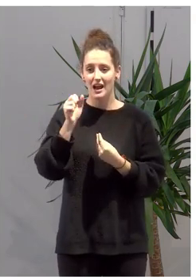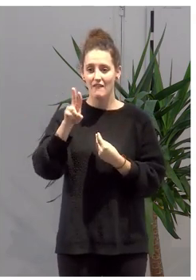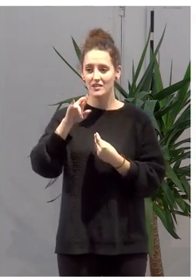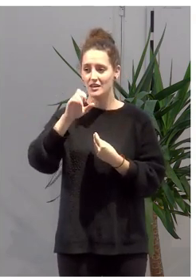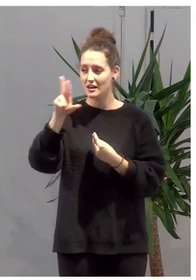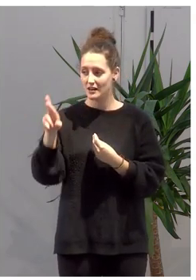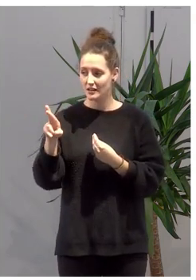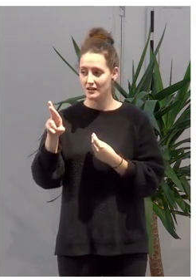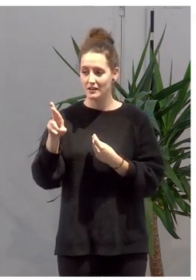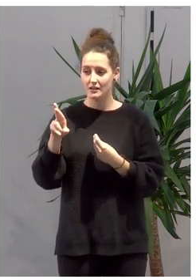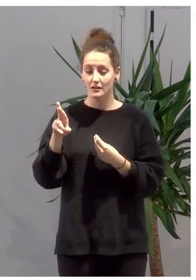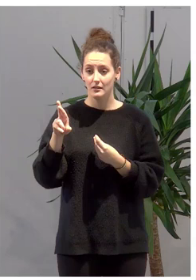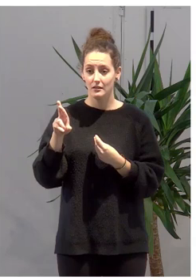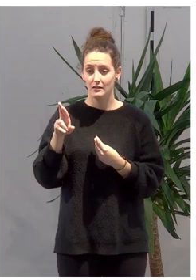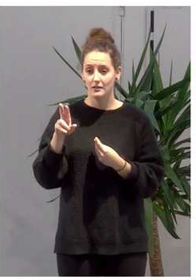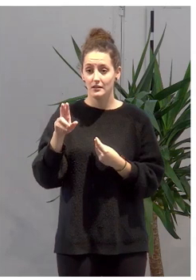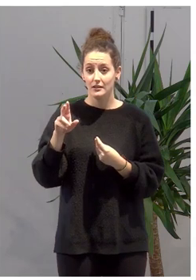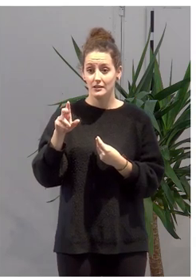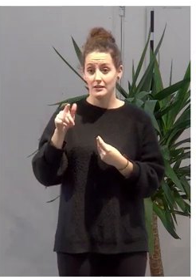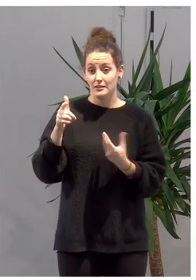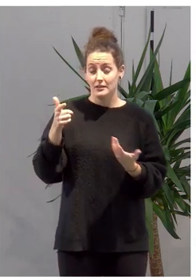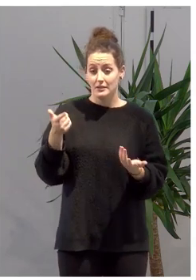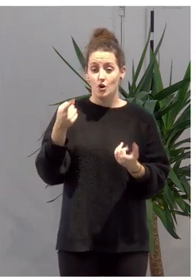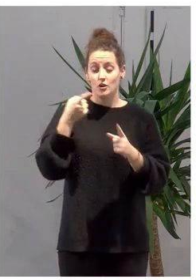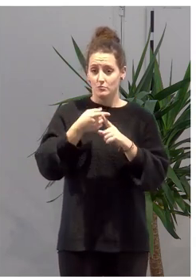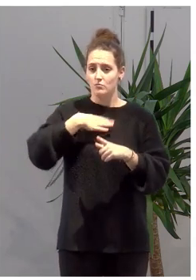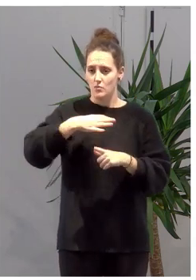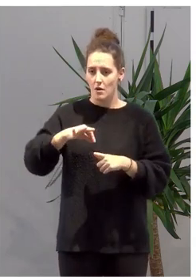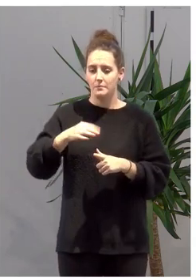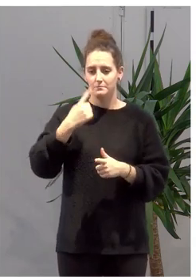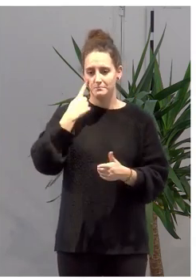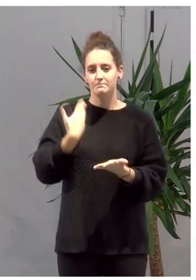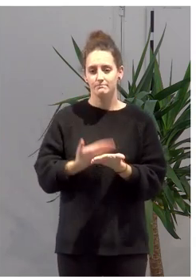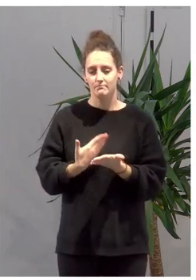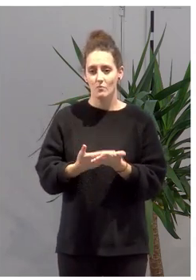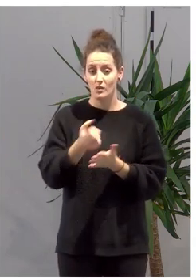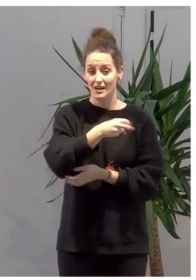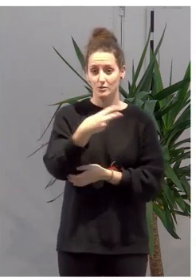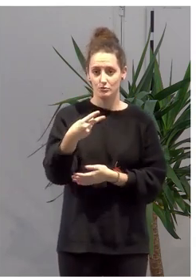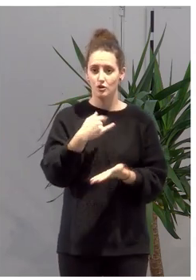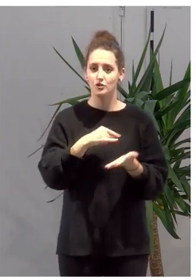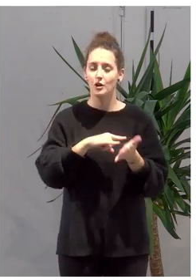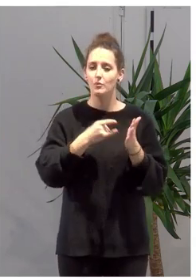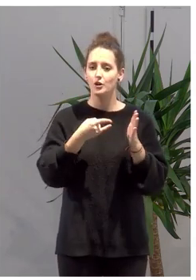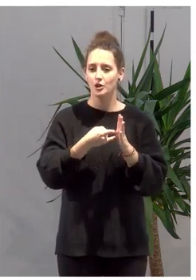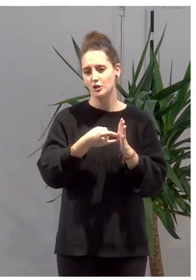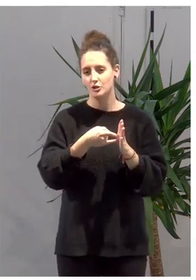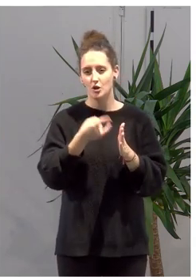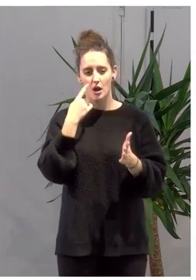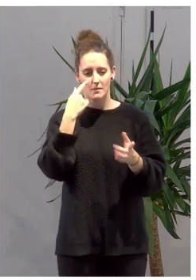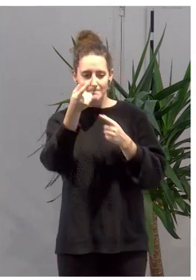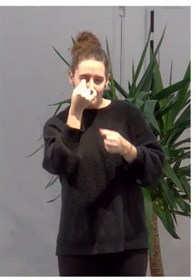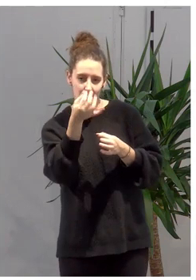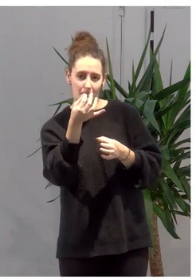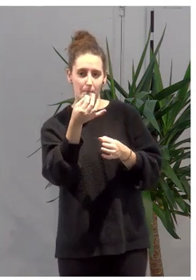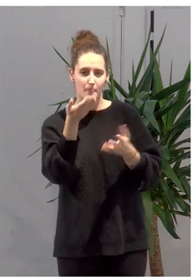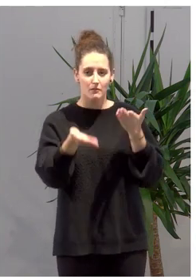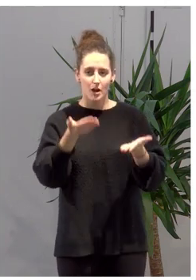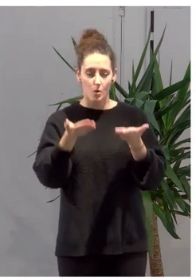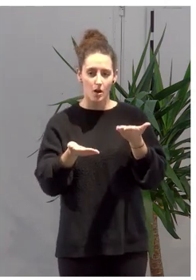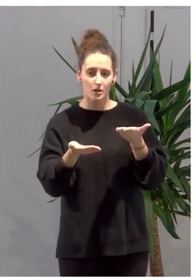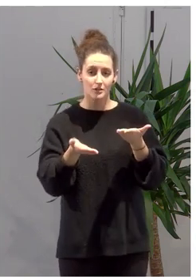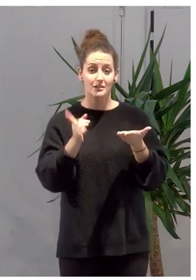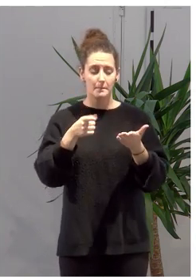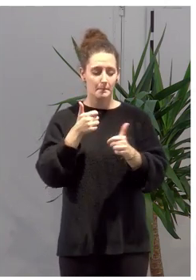y para que, bueno, podamos comprobar los resultados de este proyecto, medirlos, evaluarlos y